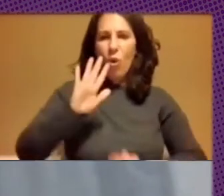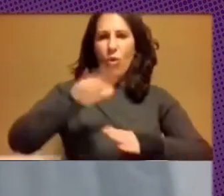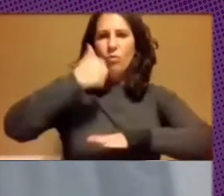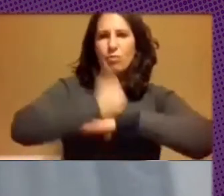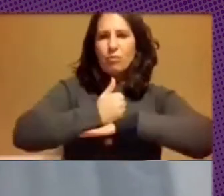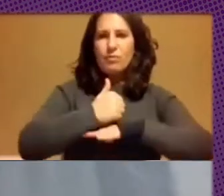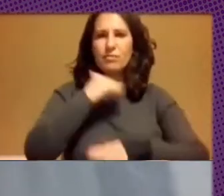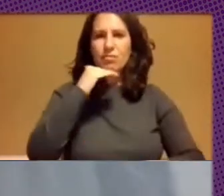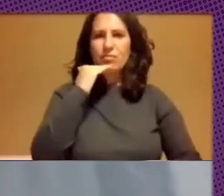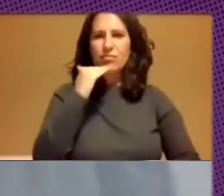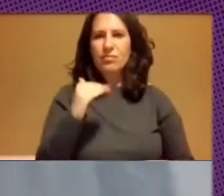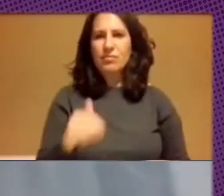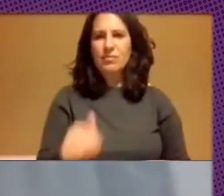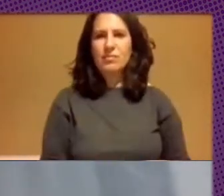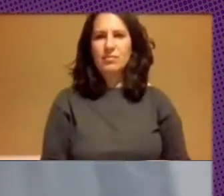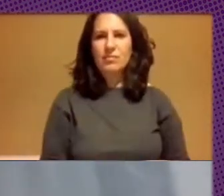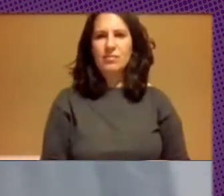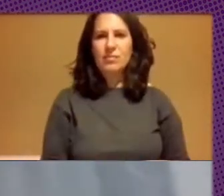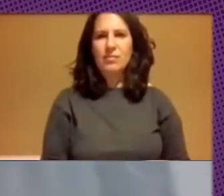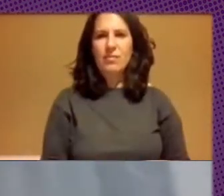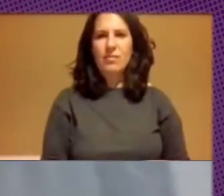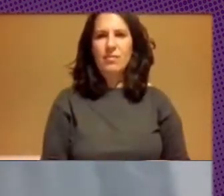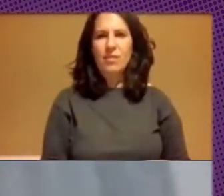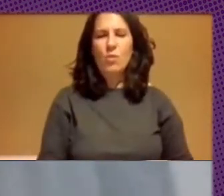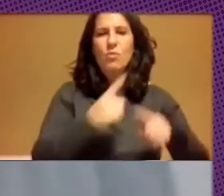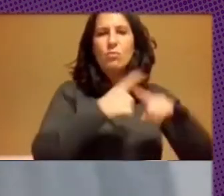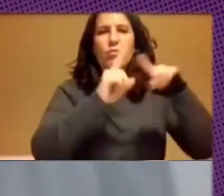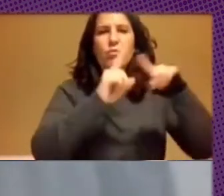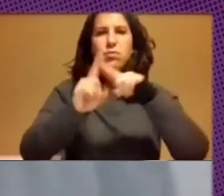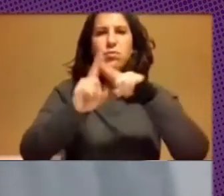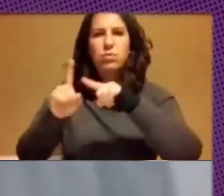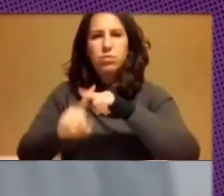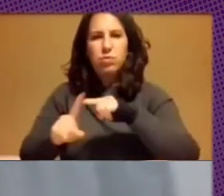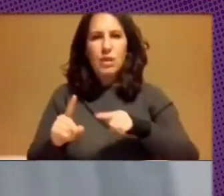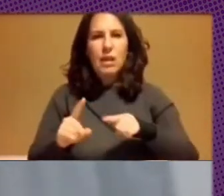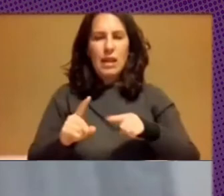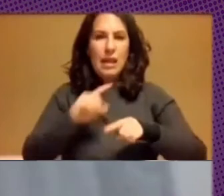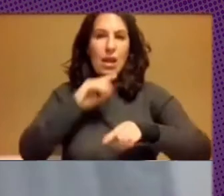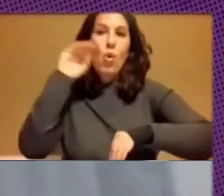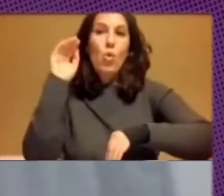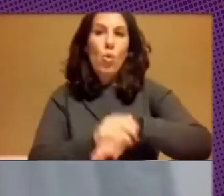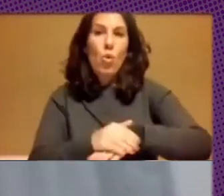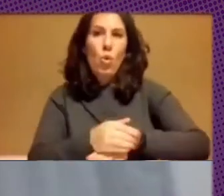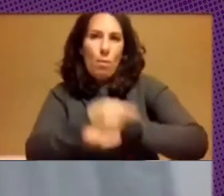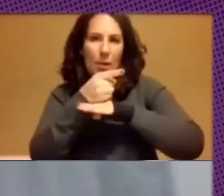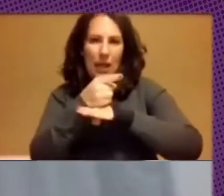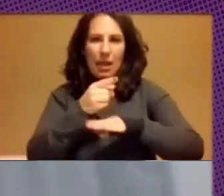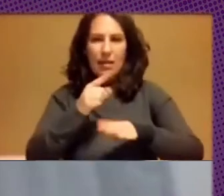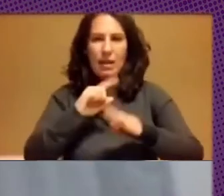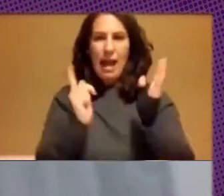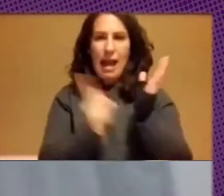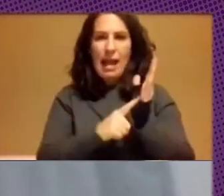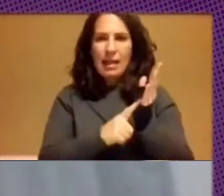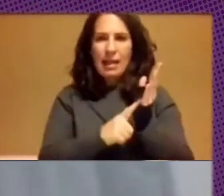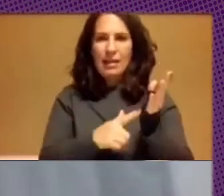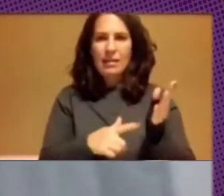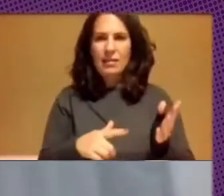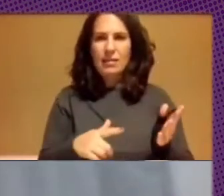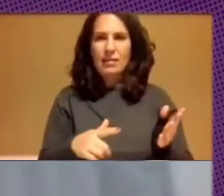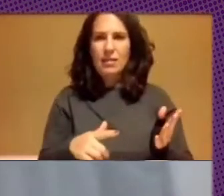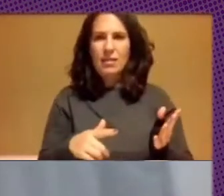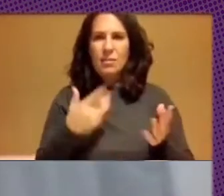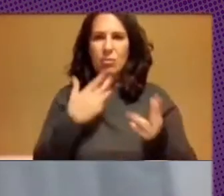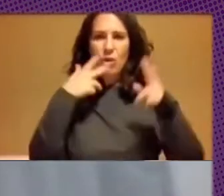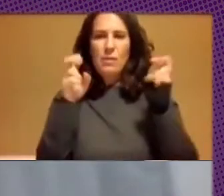Elagurar el cumplimiento. ...de distintos entes que pudieran hacer cumplir realmente la ley, que tuvieran la camiseta puesta, el tema